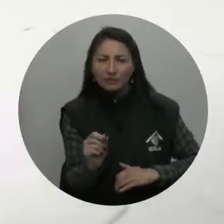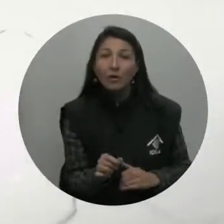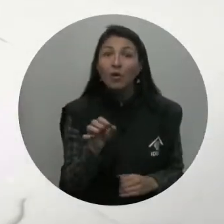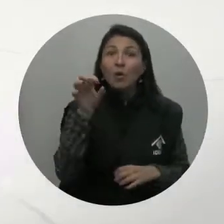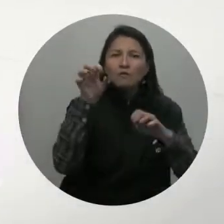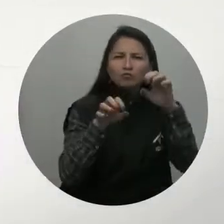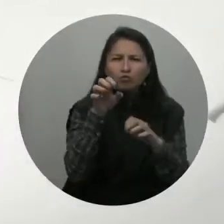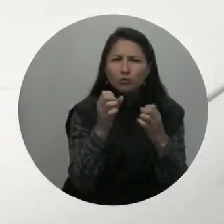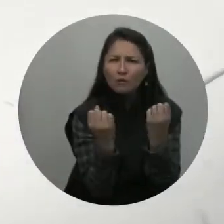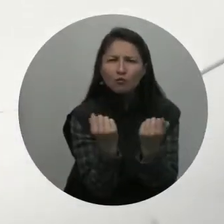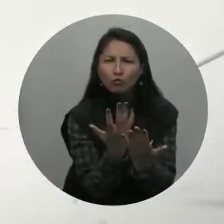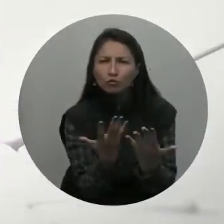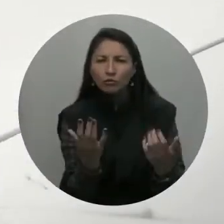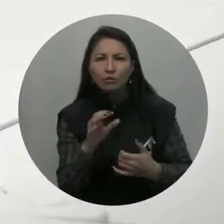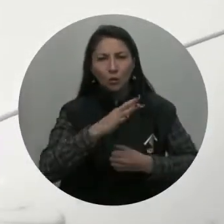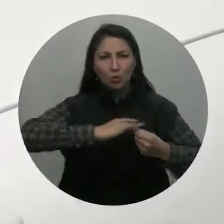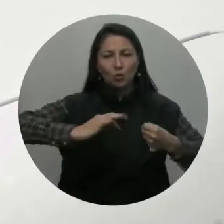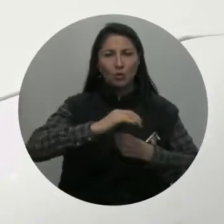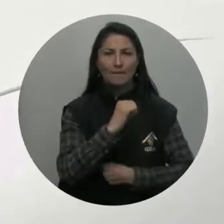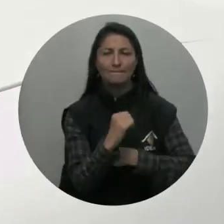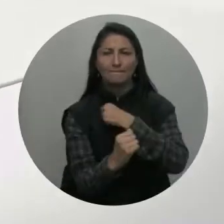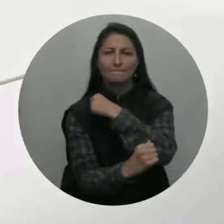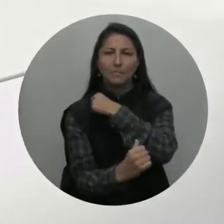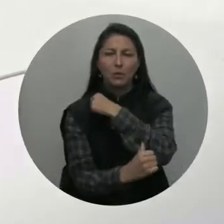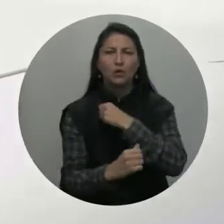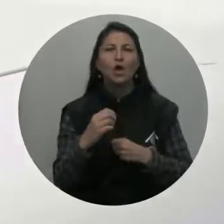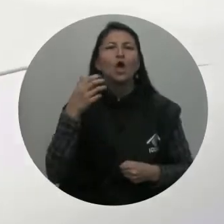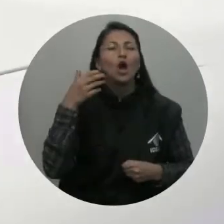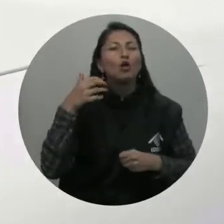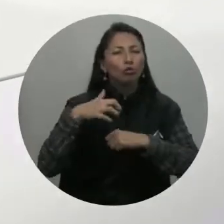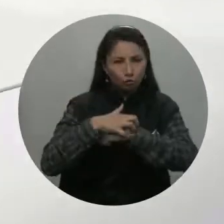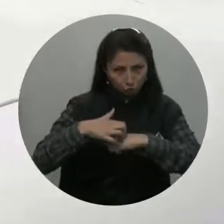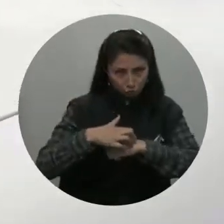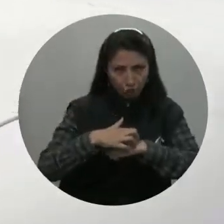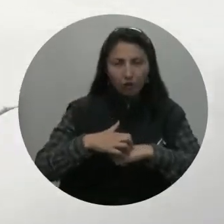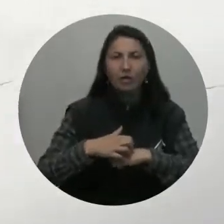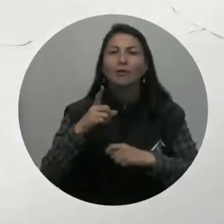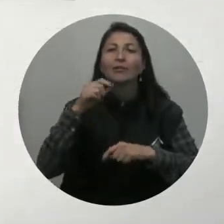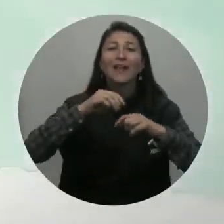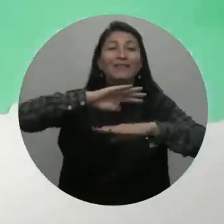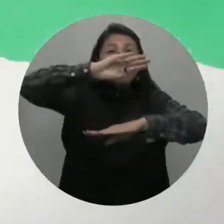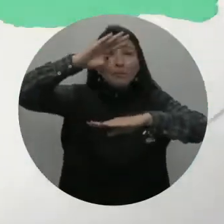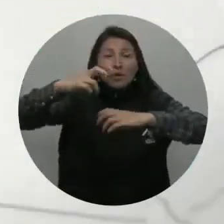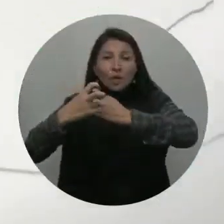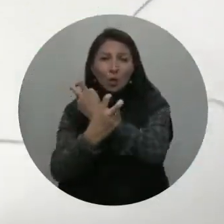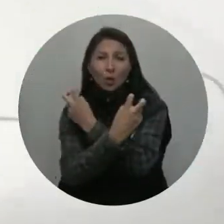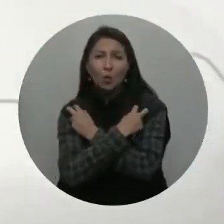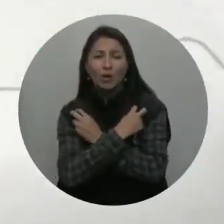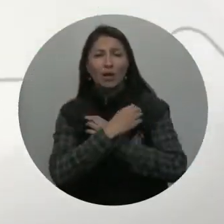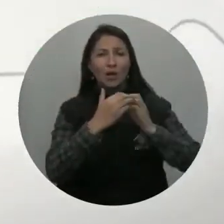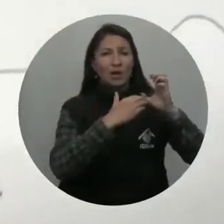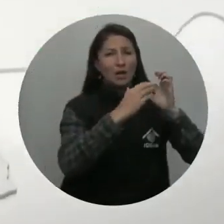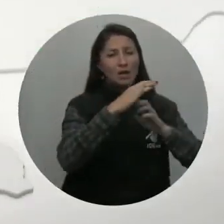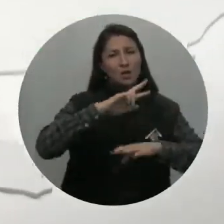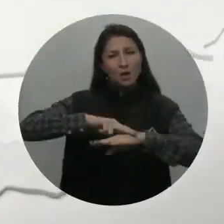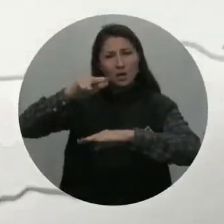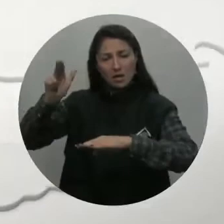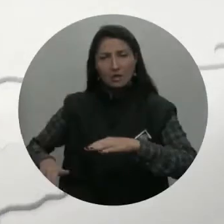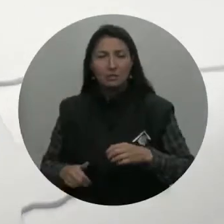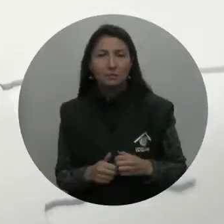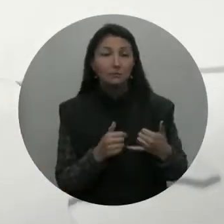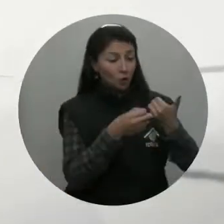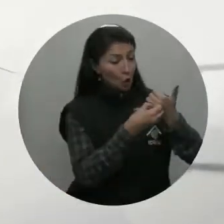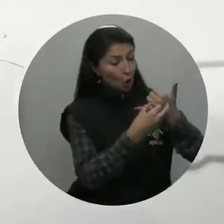Rizaralda Con lluvismas menos intensas en Cundinamarca, Boyacá, Norte del Tolima Y lluvismas en las montañas del Huila, Cauca y Nariño